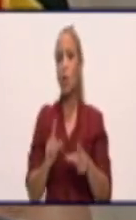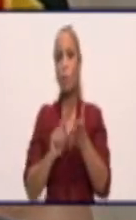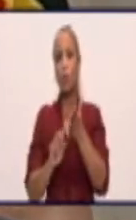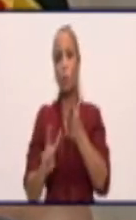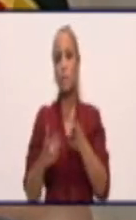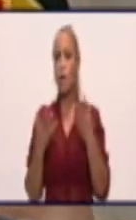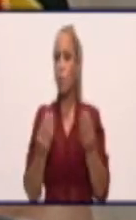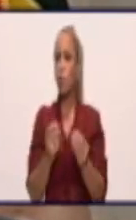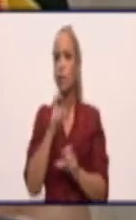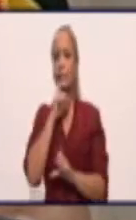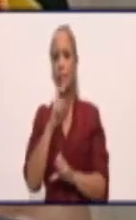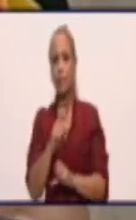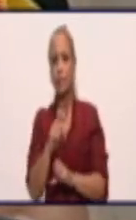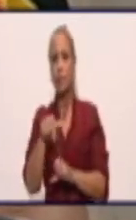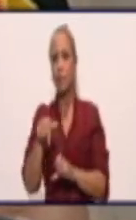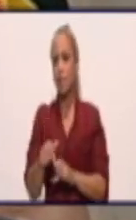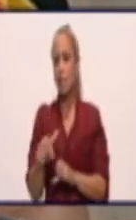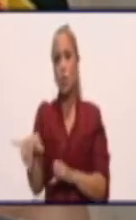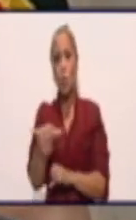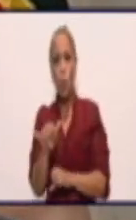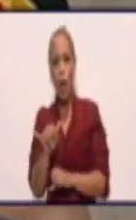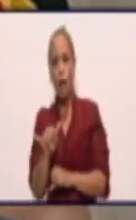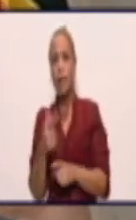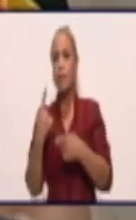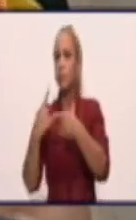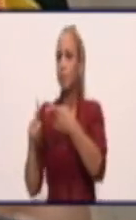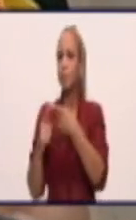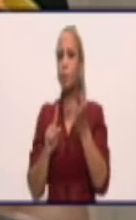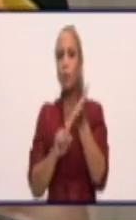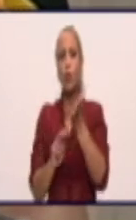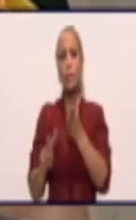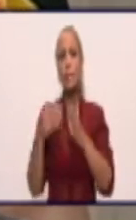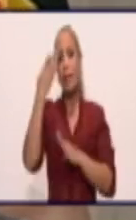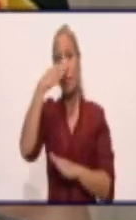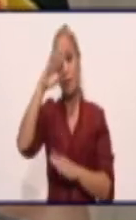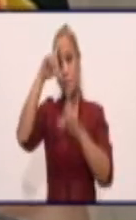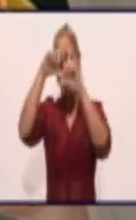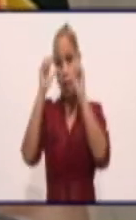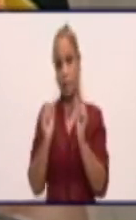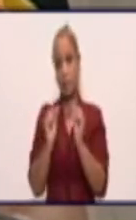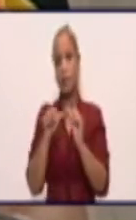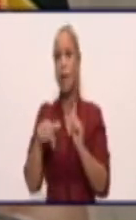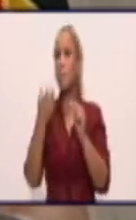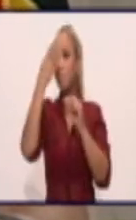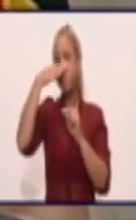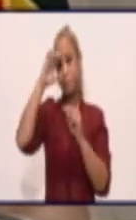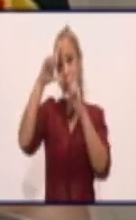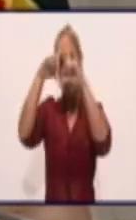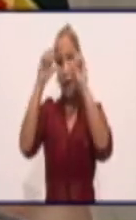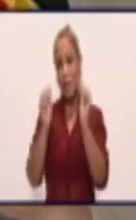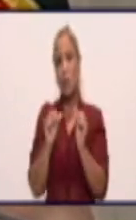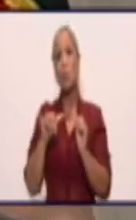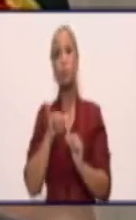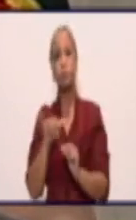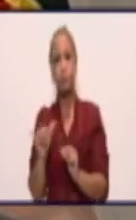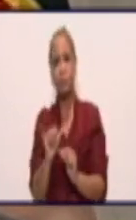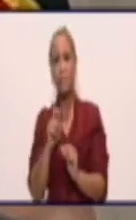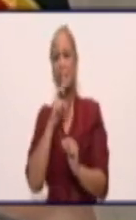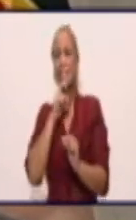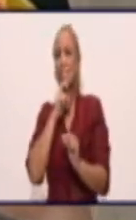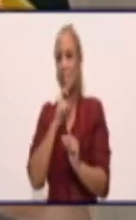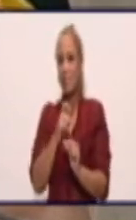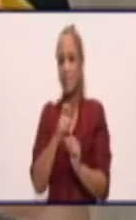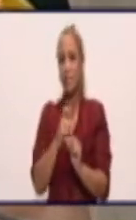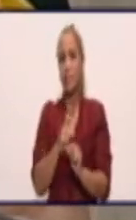provincia como el resto de las provincias del país. Es decir, epidemiológicamente el país está atravesando por el momento más difícil de la